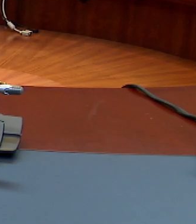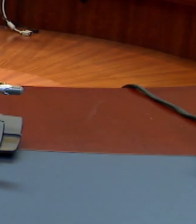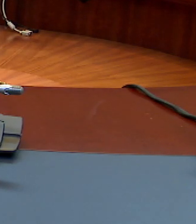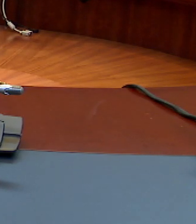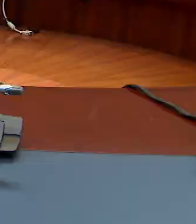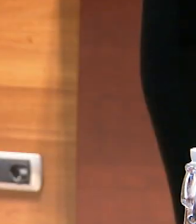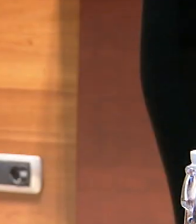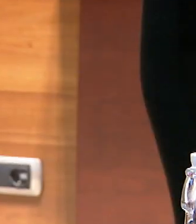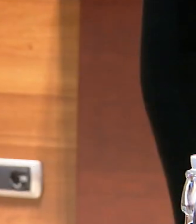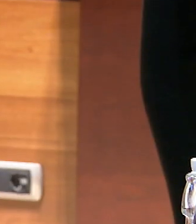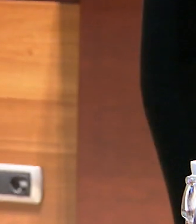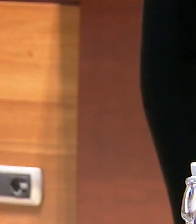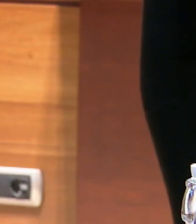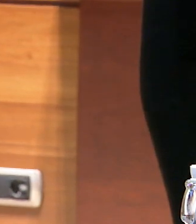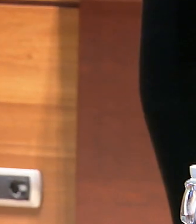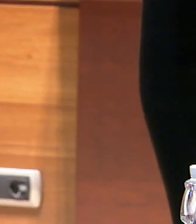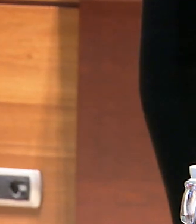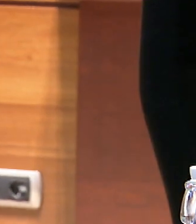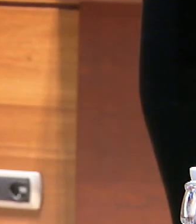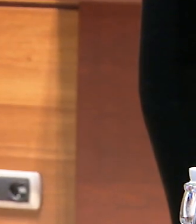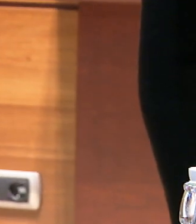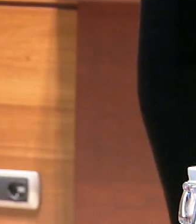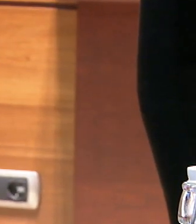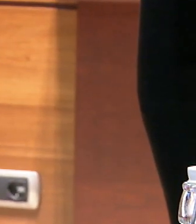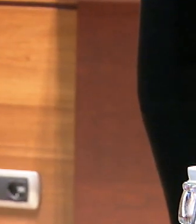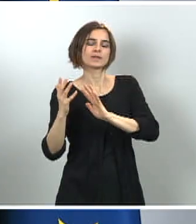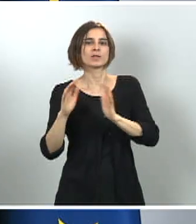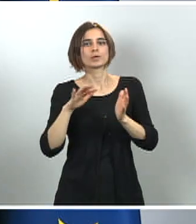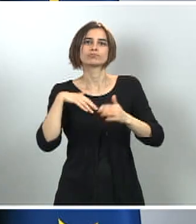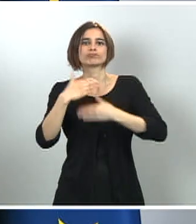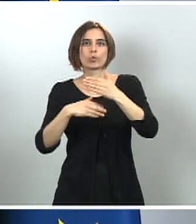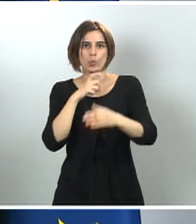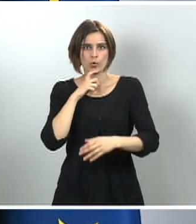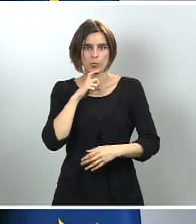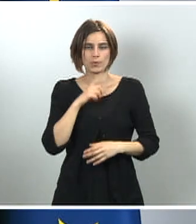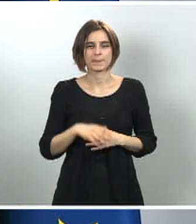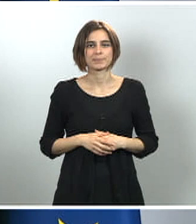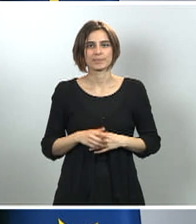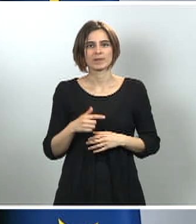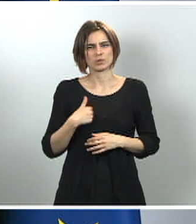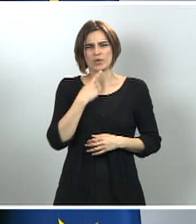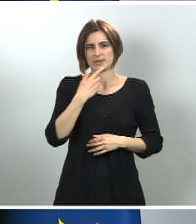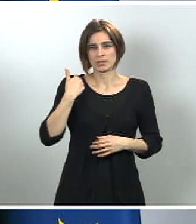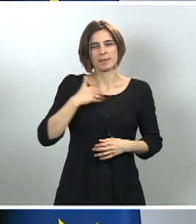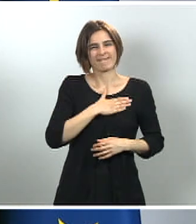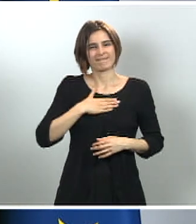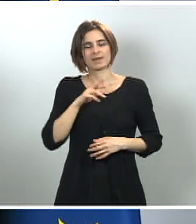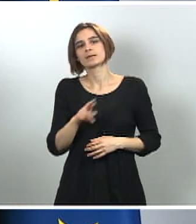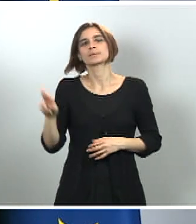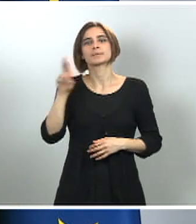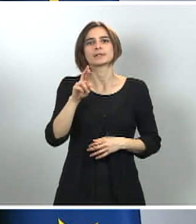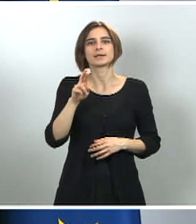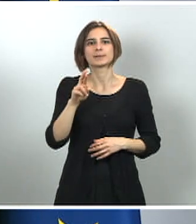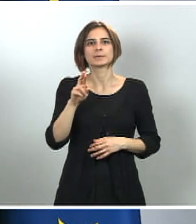doblegando la curva. Hemos dicho ya, y lo quiero también reiterar, que si pensamos que fue acertado, como